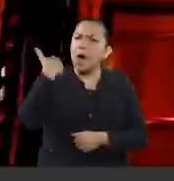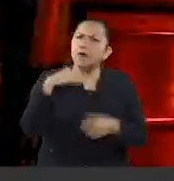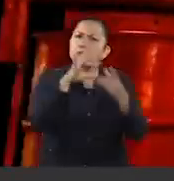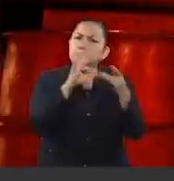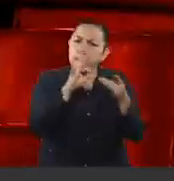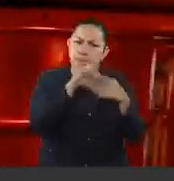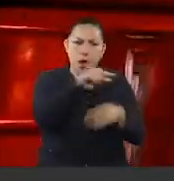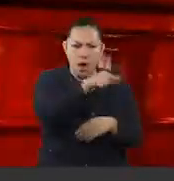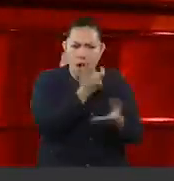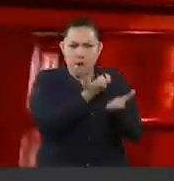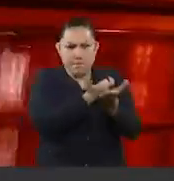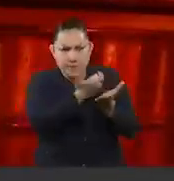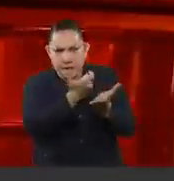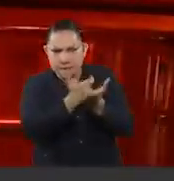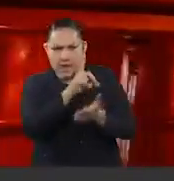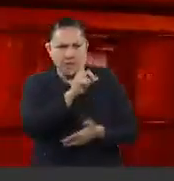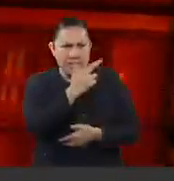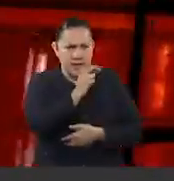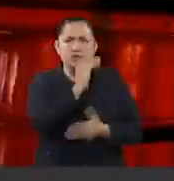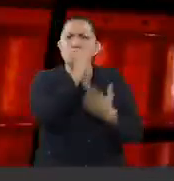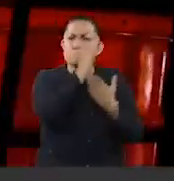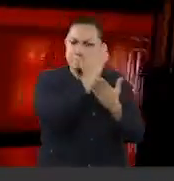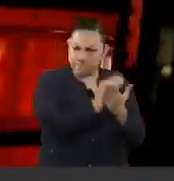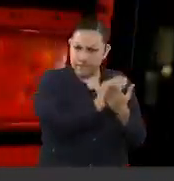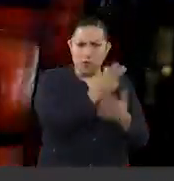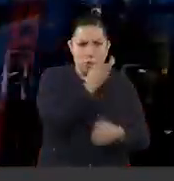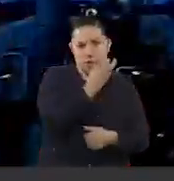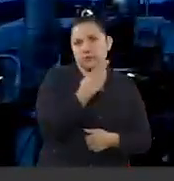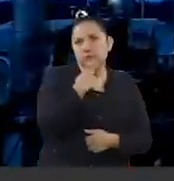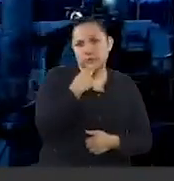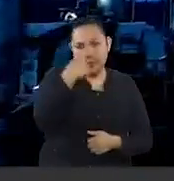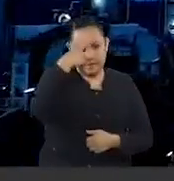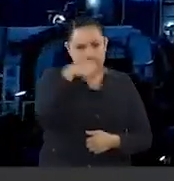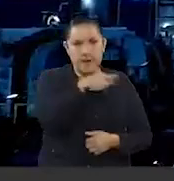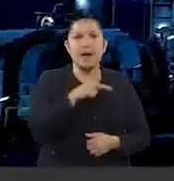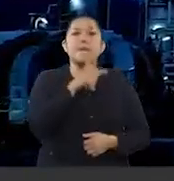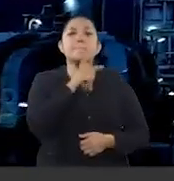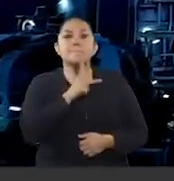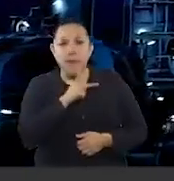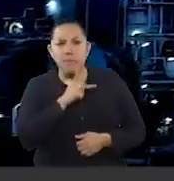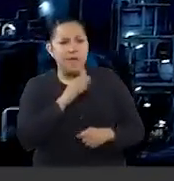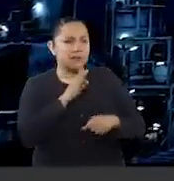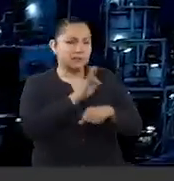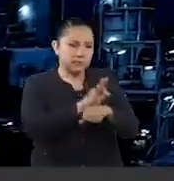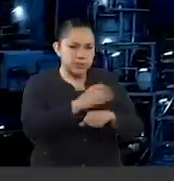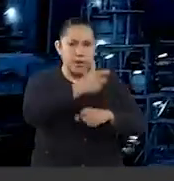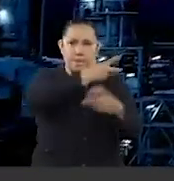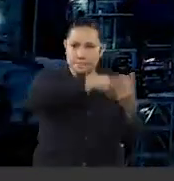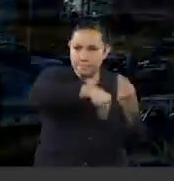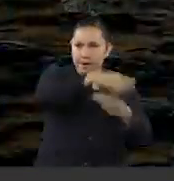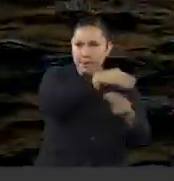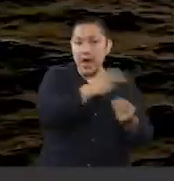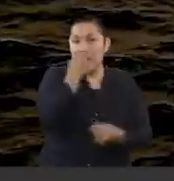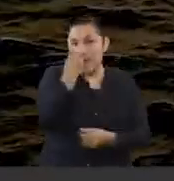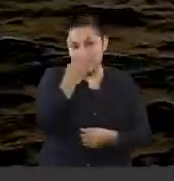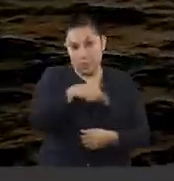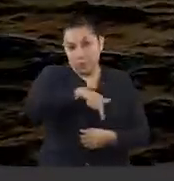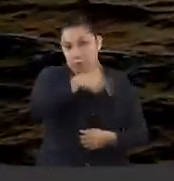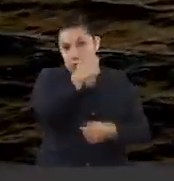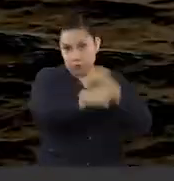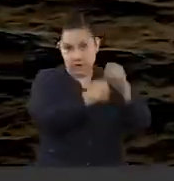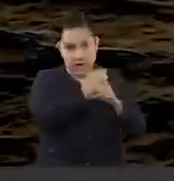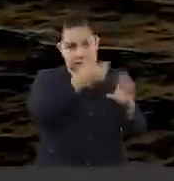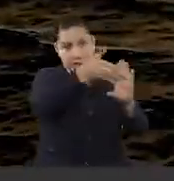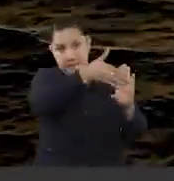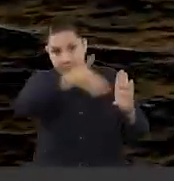y se han realizado aportaciones para fortalecer las finanzas de Pemex, lo que ha generado que por primera vez en 12 años Pemex capte